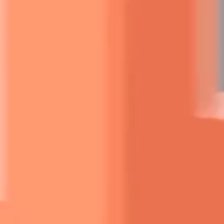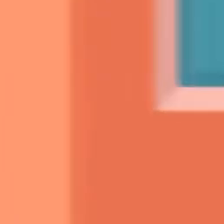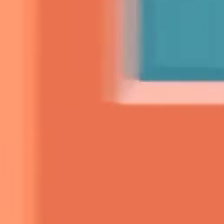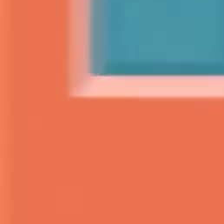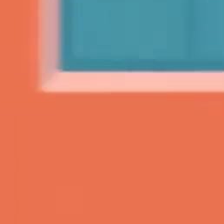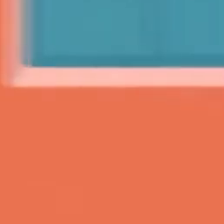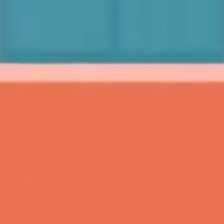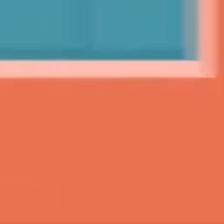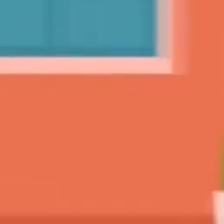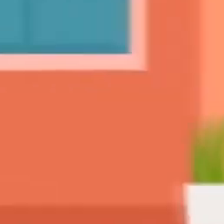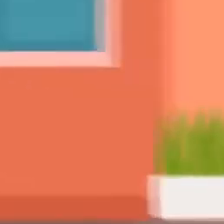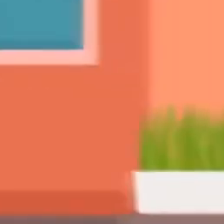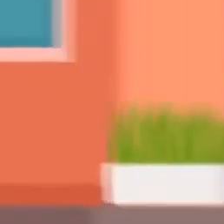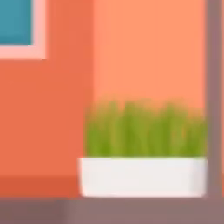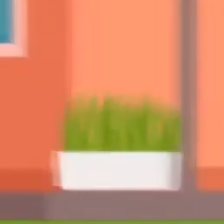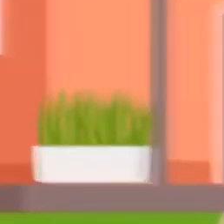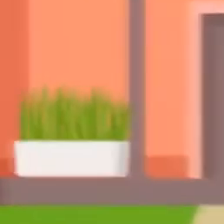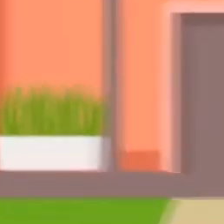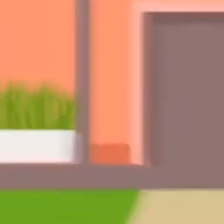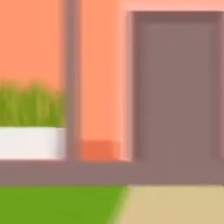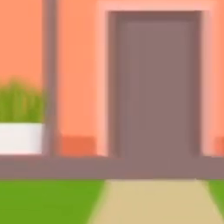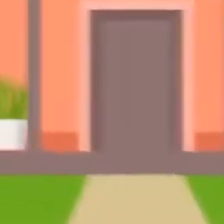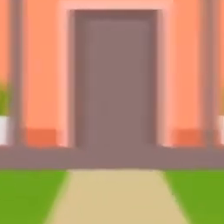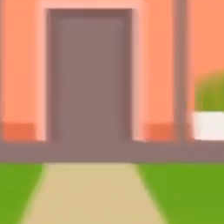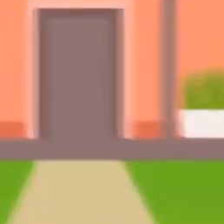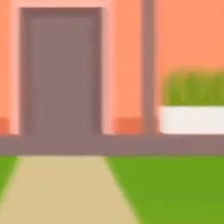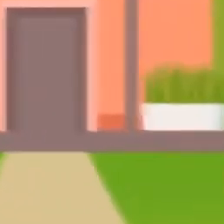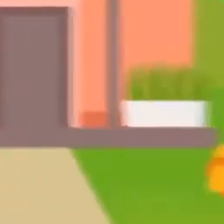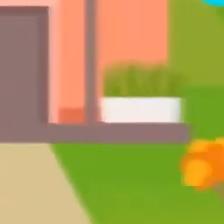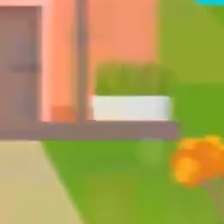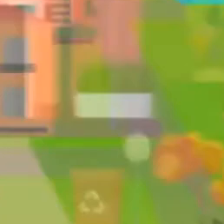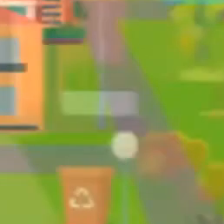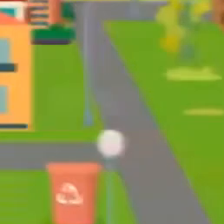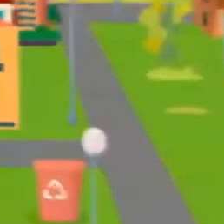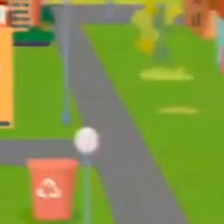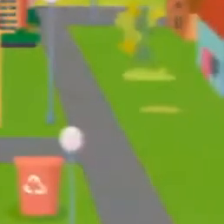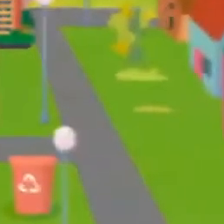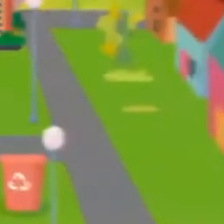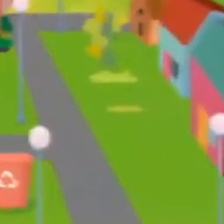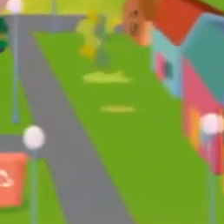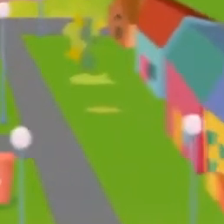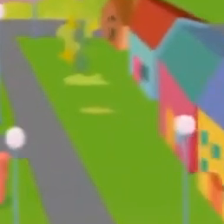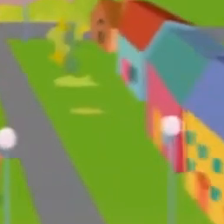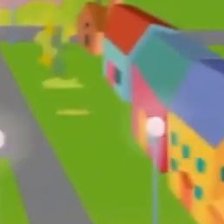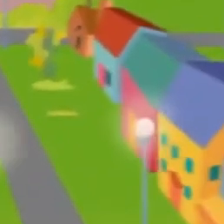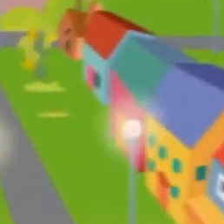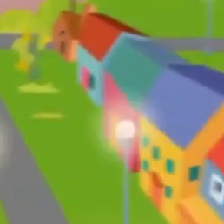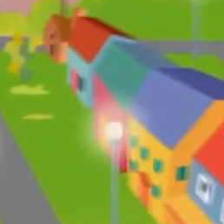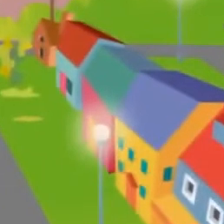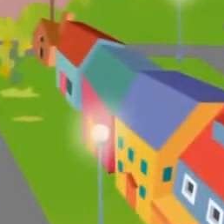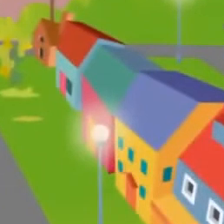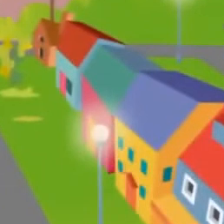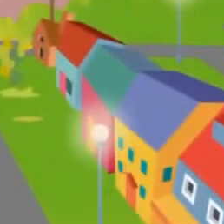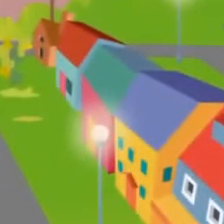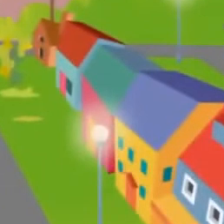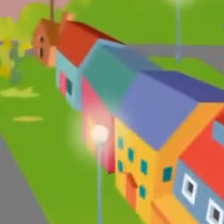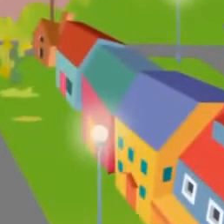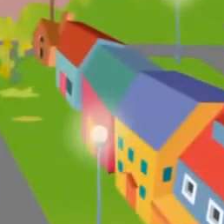Hoy aprendí la forma de hacerlo bien.